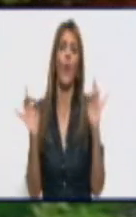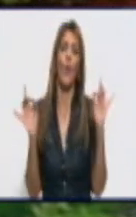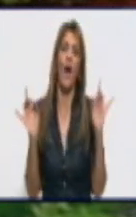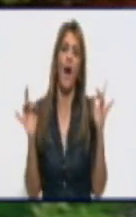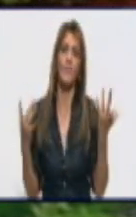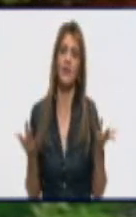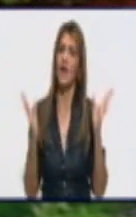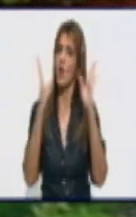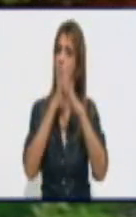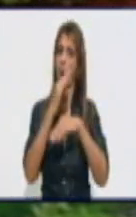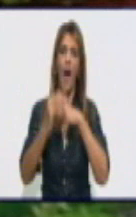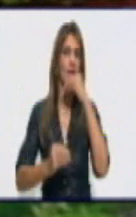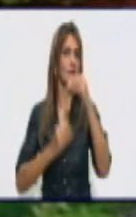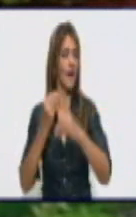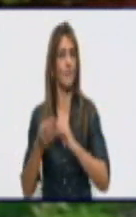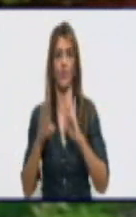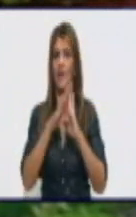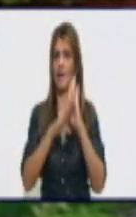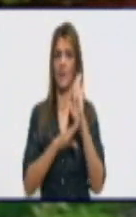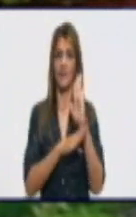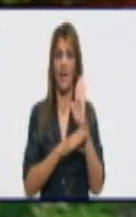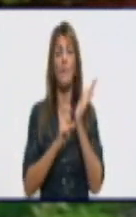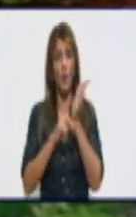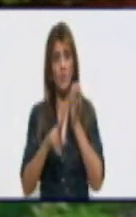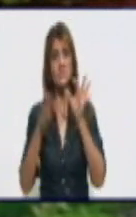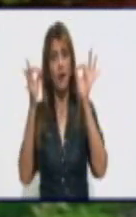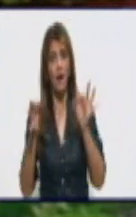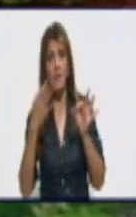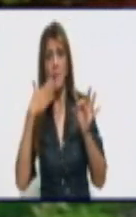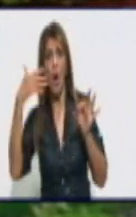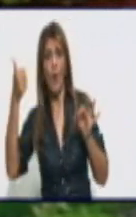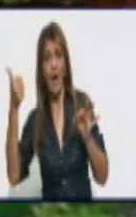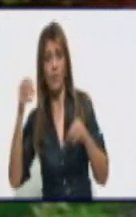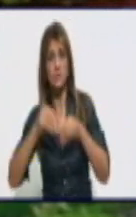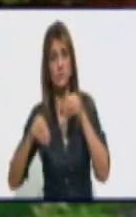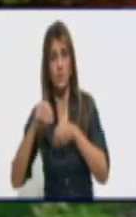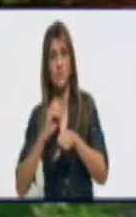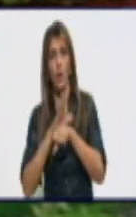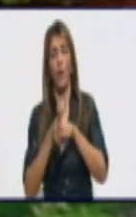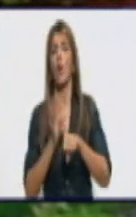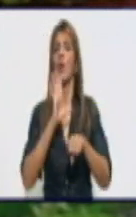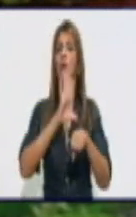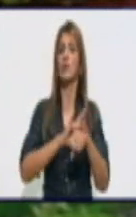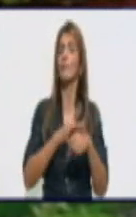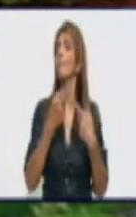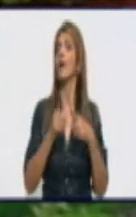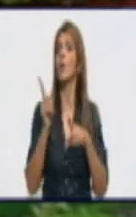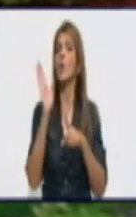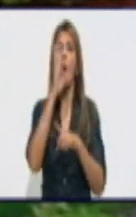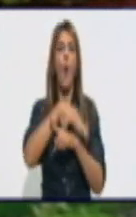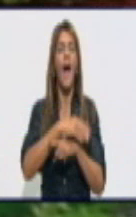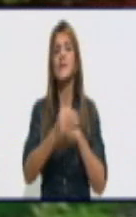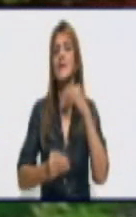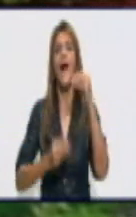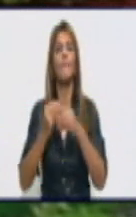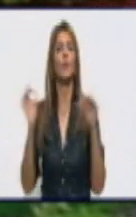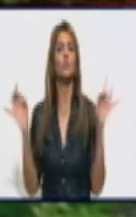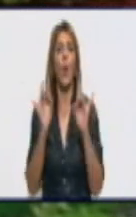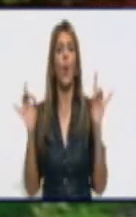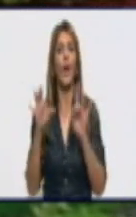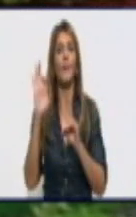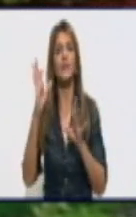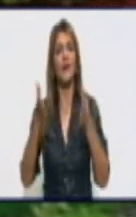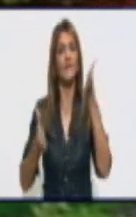hay cambio, la provincia ha mejorado desde el punto de vista epidemiológico, pero no hay cambio de fase y